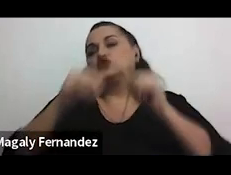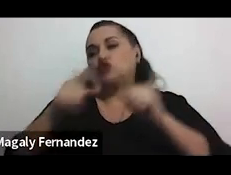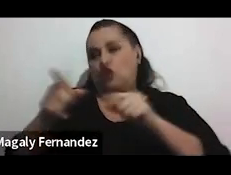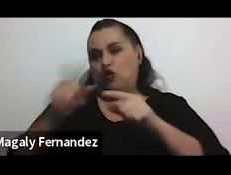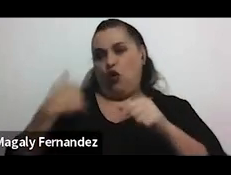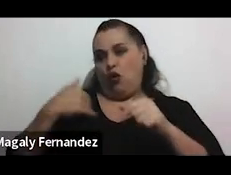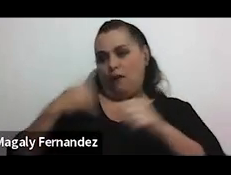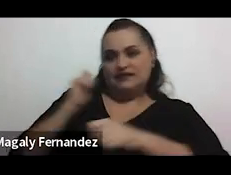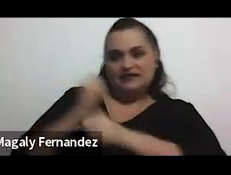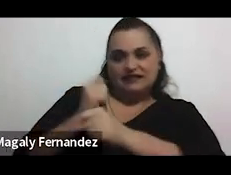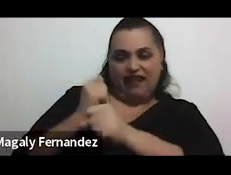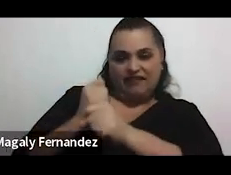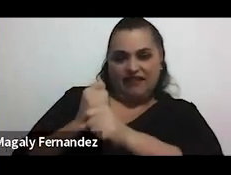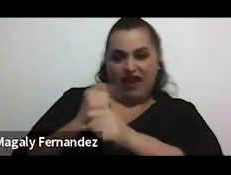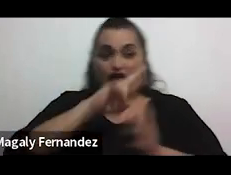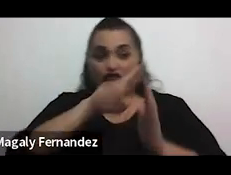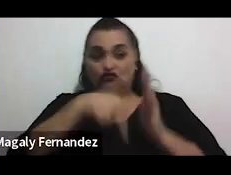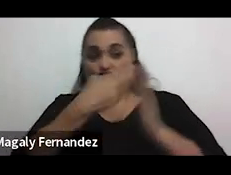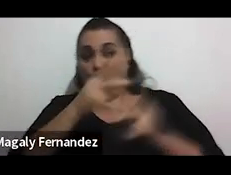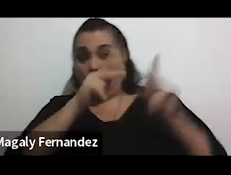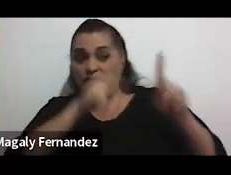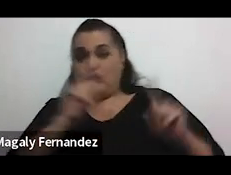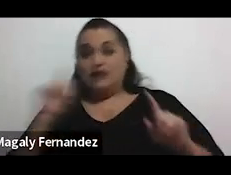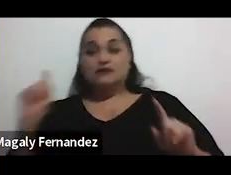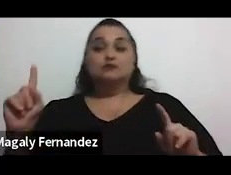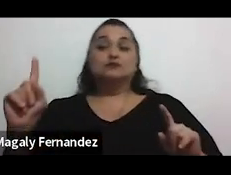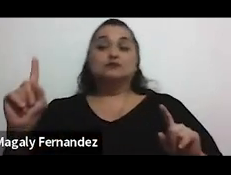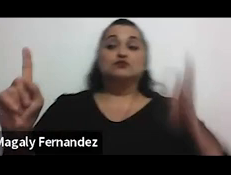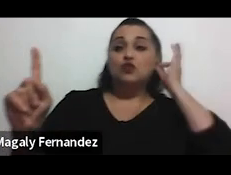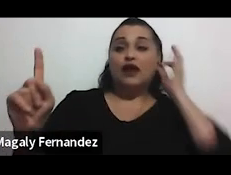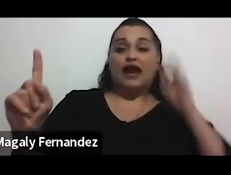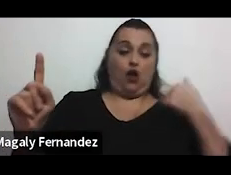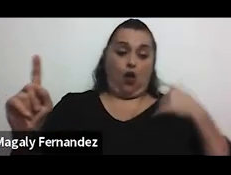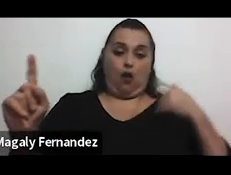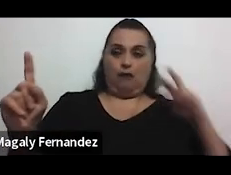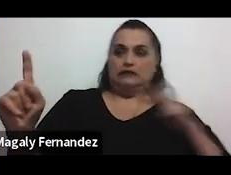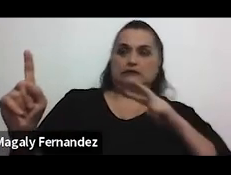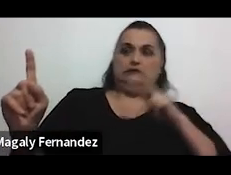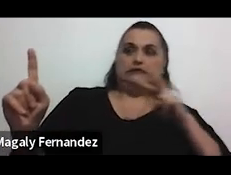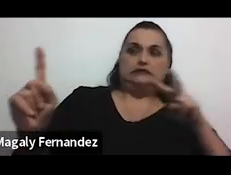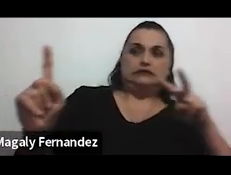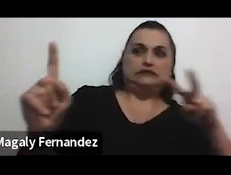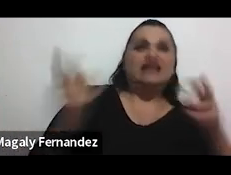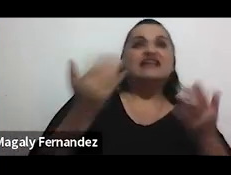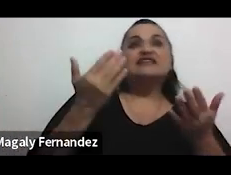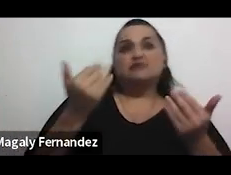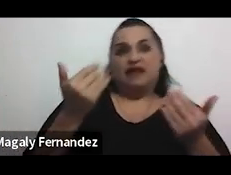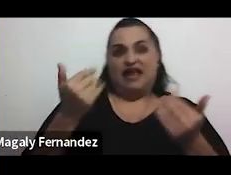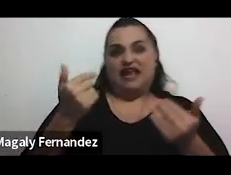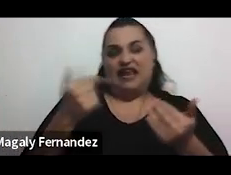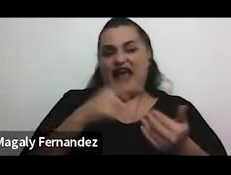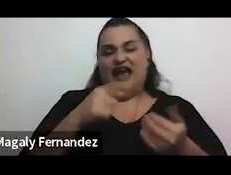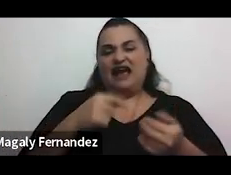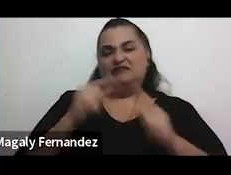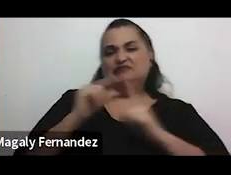Entonces, ¿cuál va a ser el rol de esos constructores cuando pasa una mujer frente a esa acera? Ya es esperado que se reciban